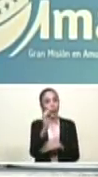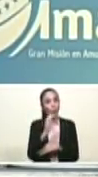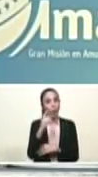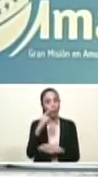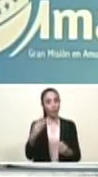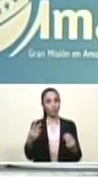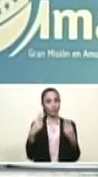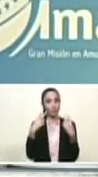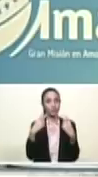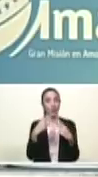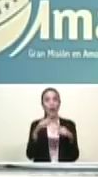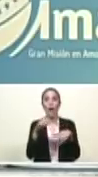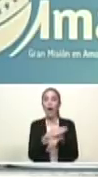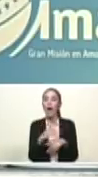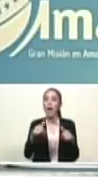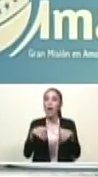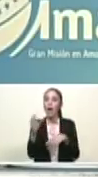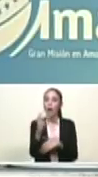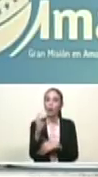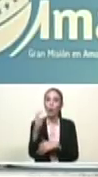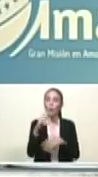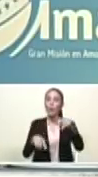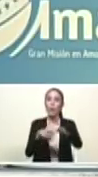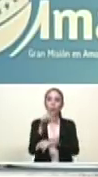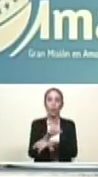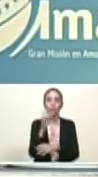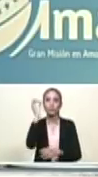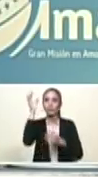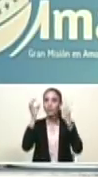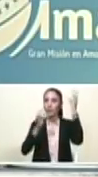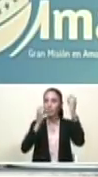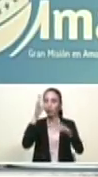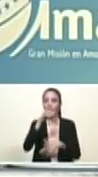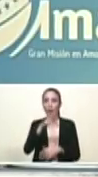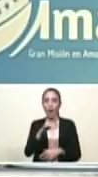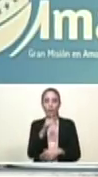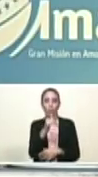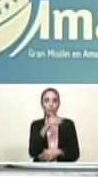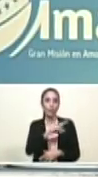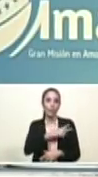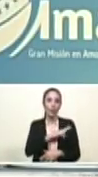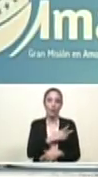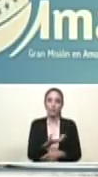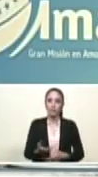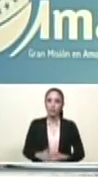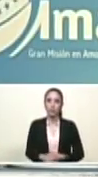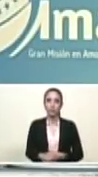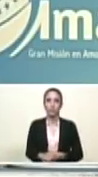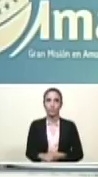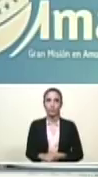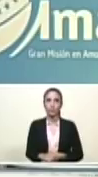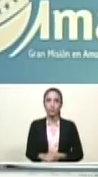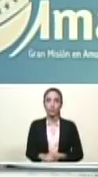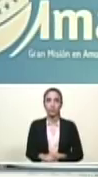porque en Colombia lo único que hacen es sacar noticias inventadas, falsas, manipuladas, santiadas,